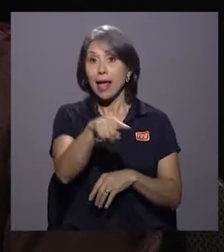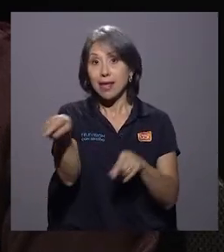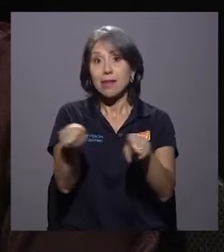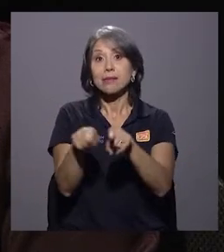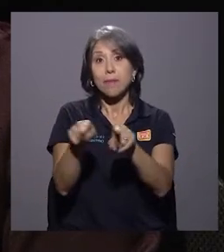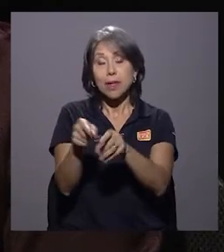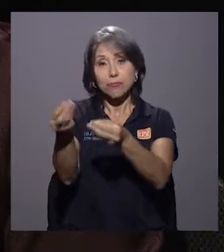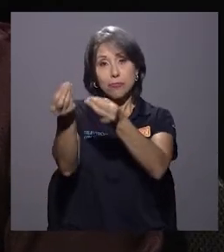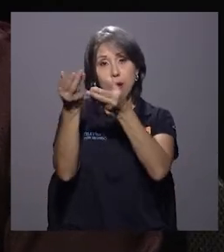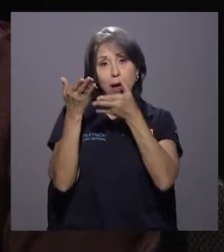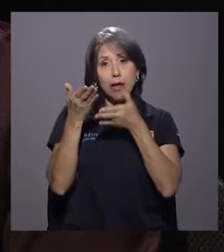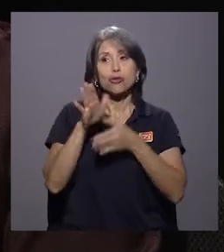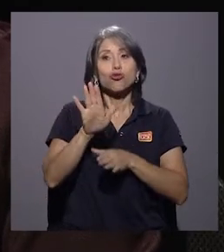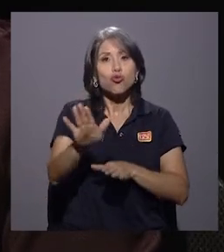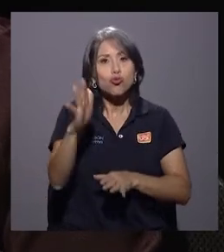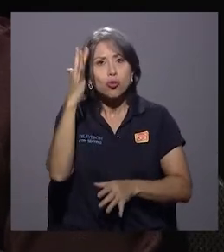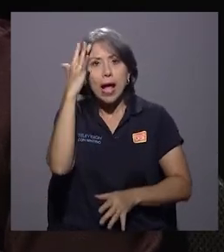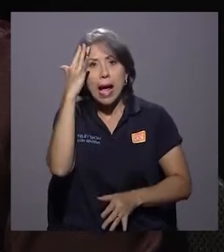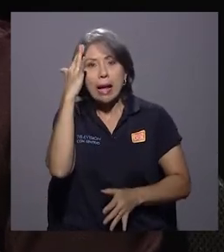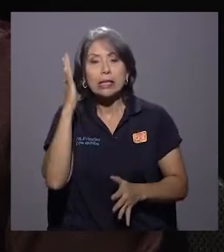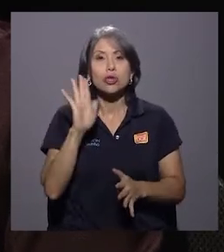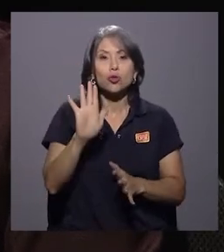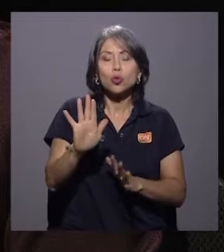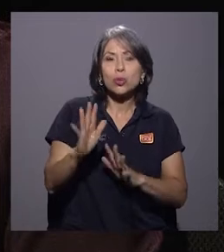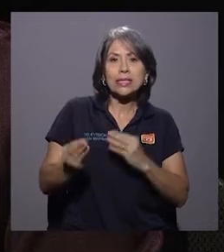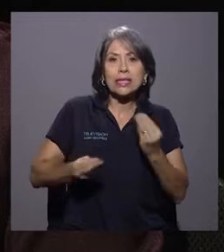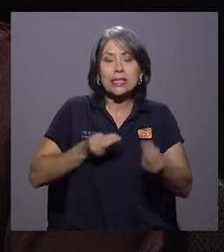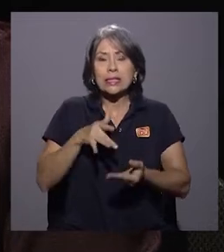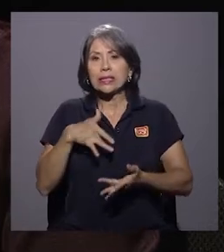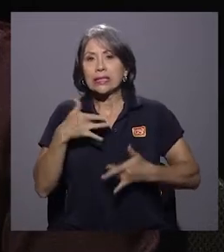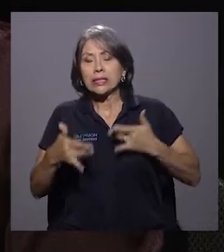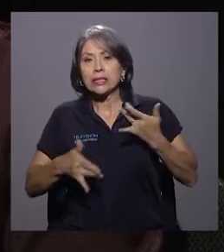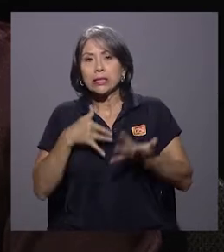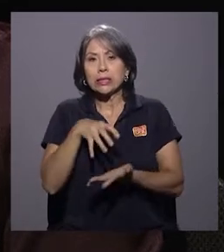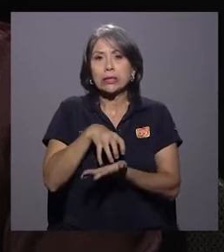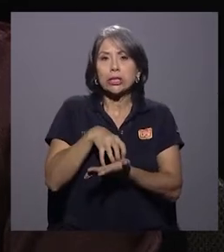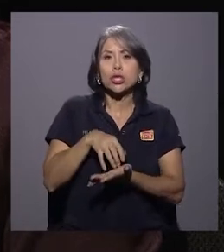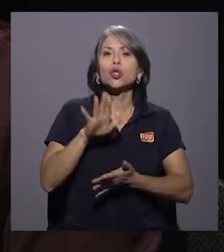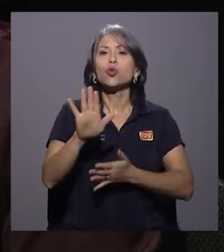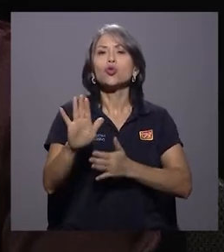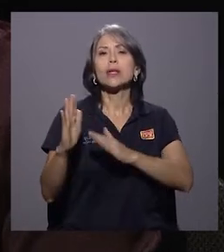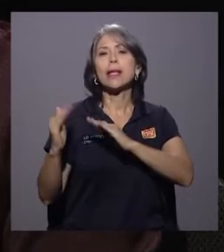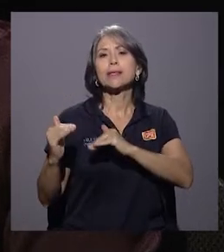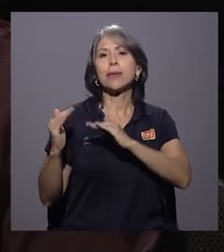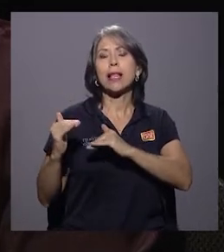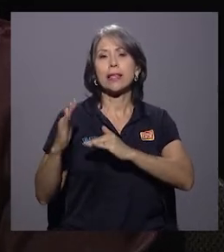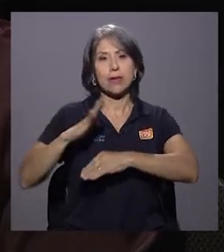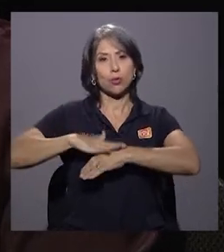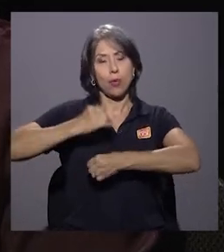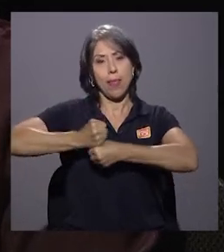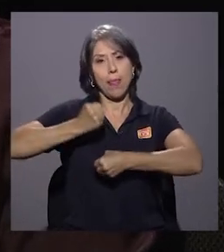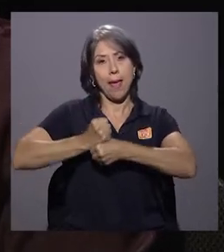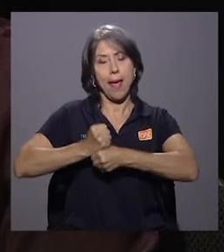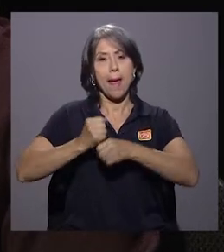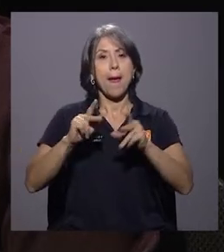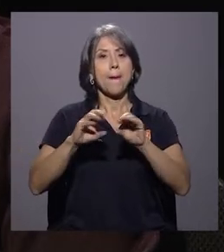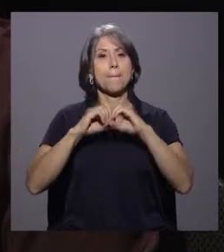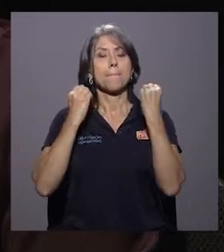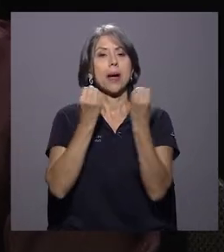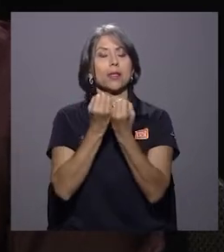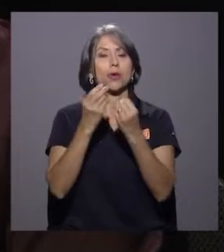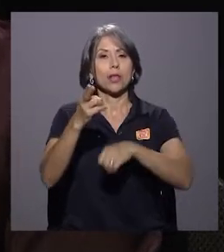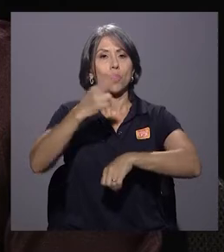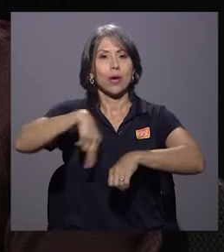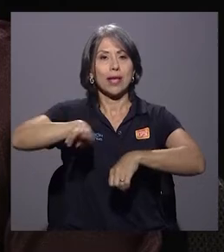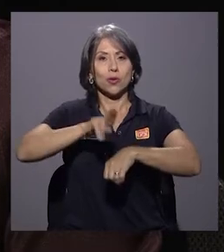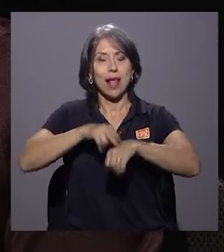sus preocupaciones, sus inquietudes y también sus expectativas en relación con la gestión del Patronato Nacional de la Infancia de